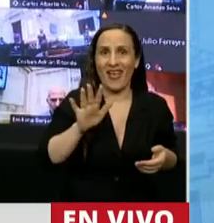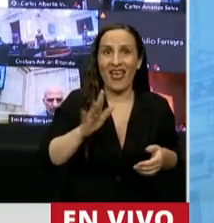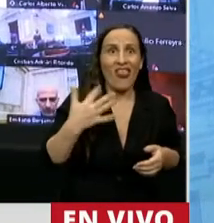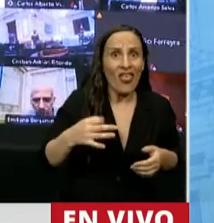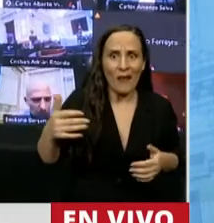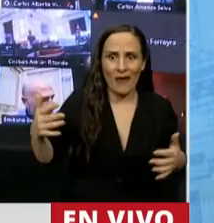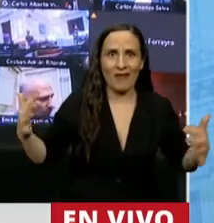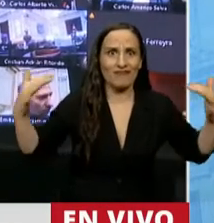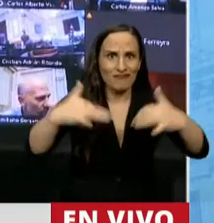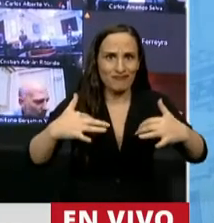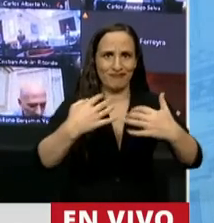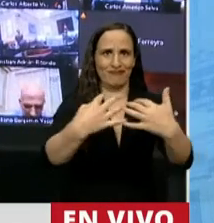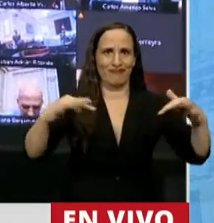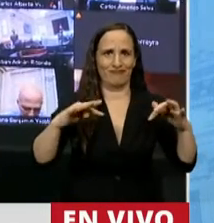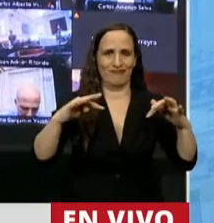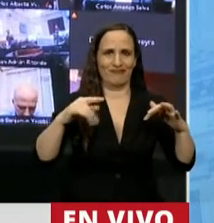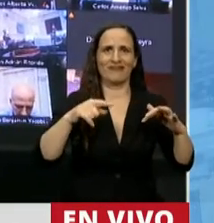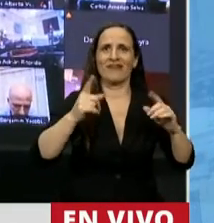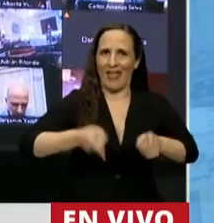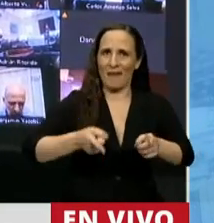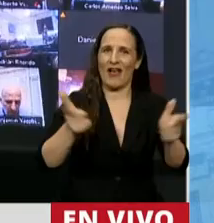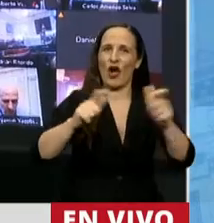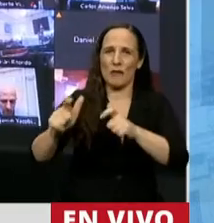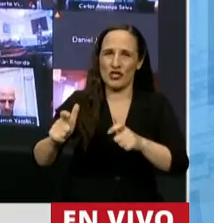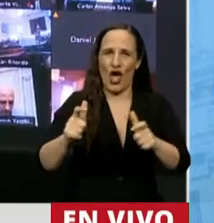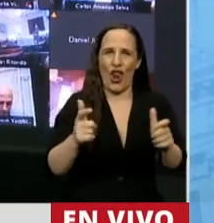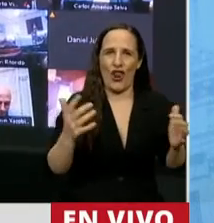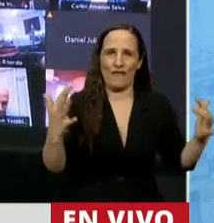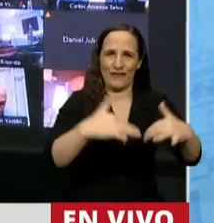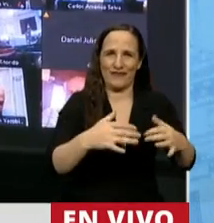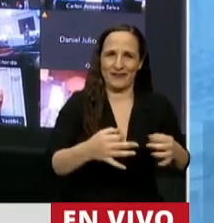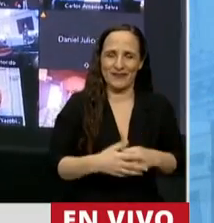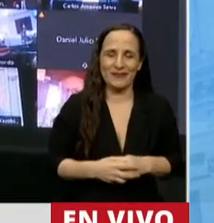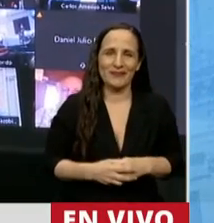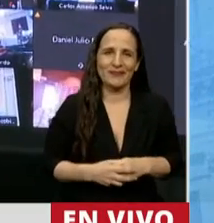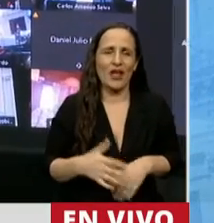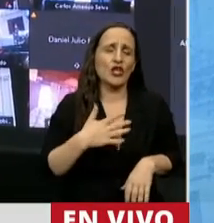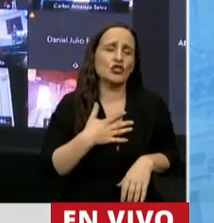y en el seno de las comisiones. No voy a ser original, presidente,